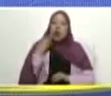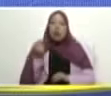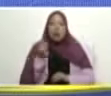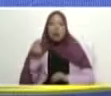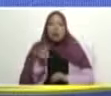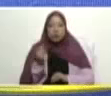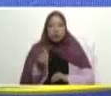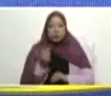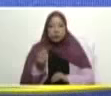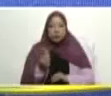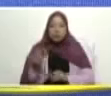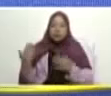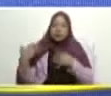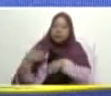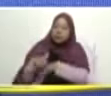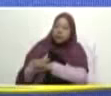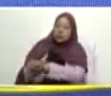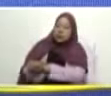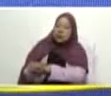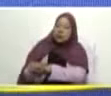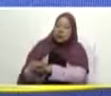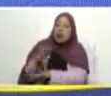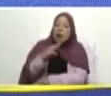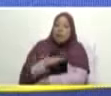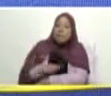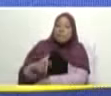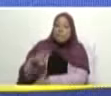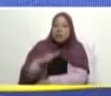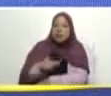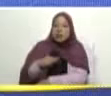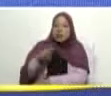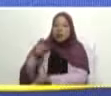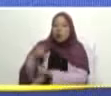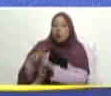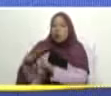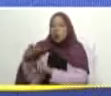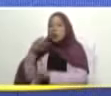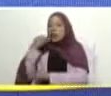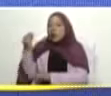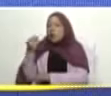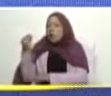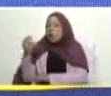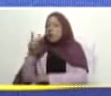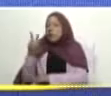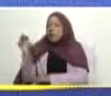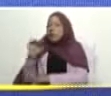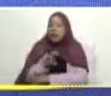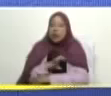integra a la misión Robert Serra que la creyó